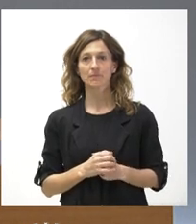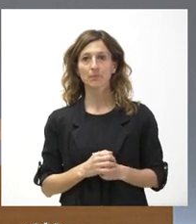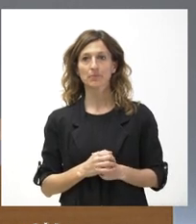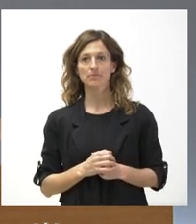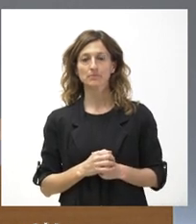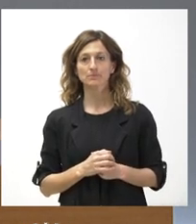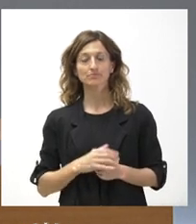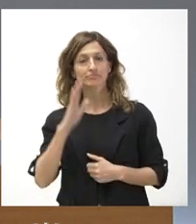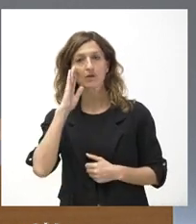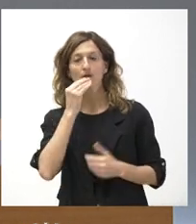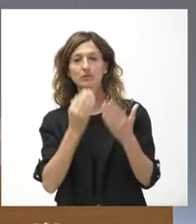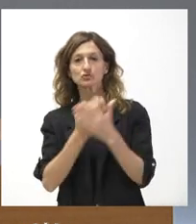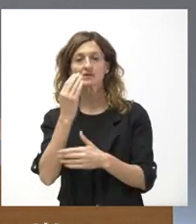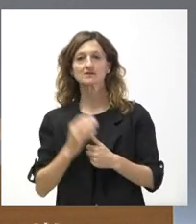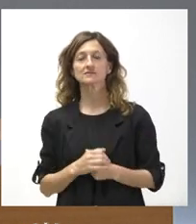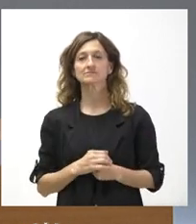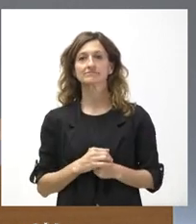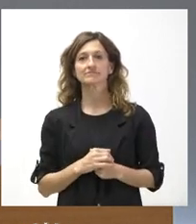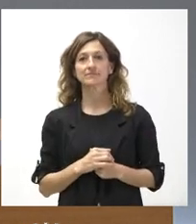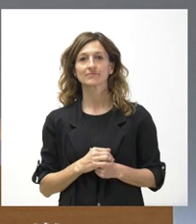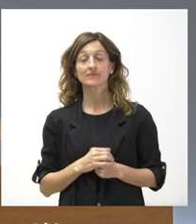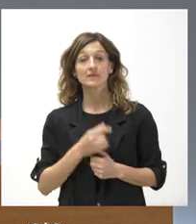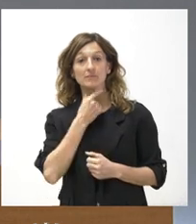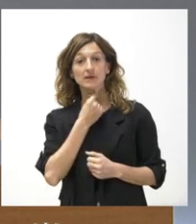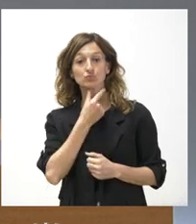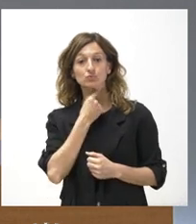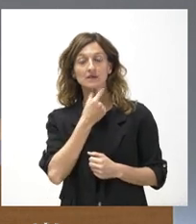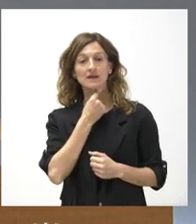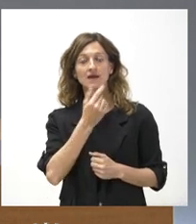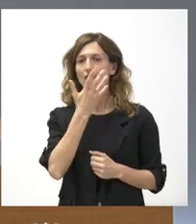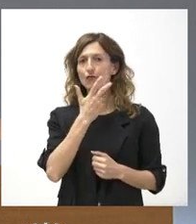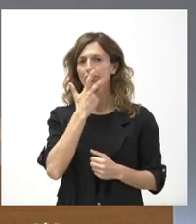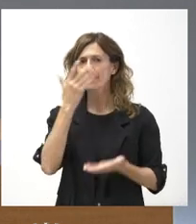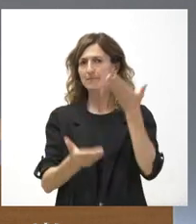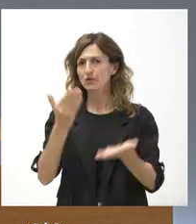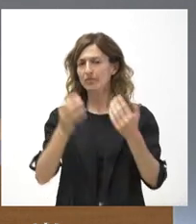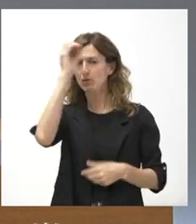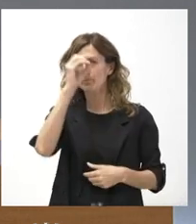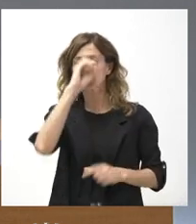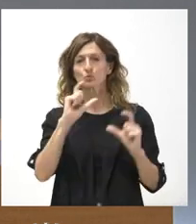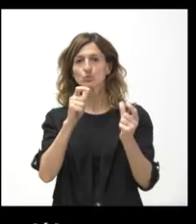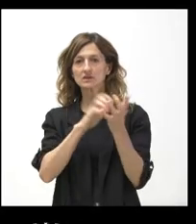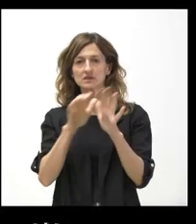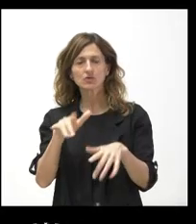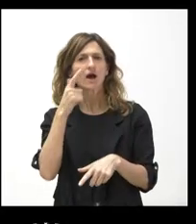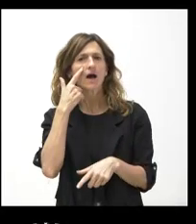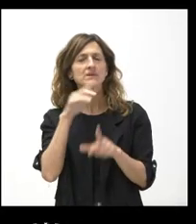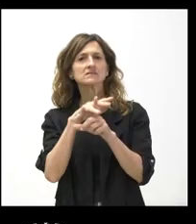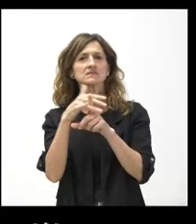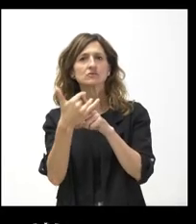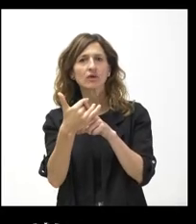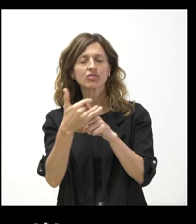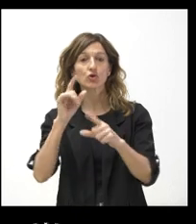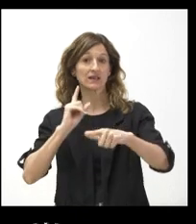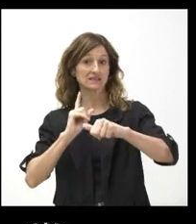Sí, hola, buenos días. A mí me gustaría conocer una valoración de la Junta sobre la situación que se está viviendo en